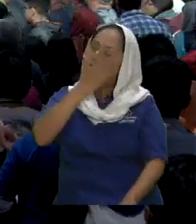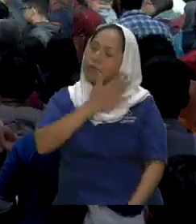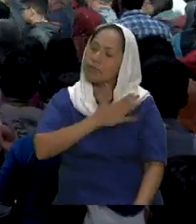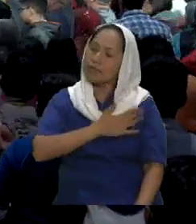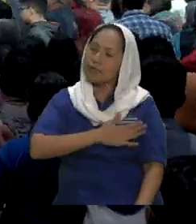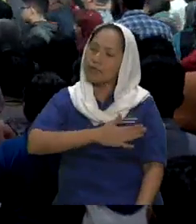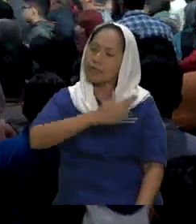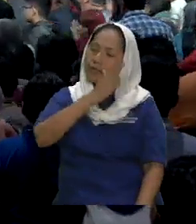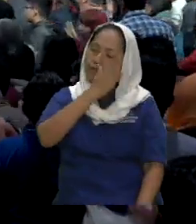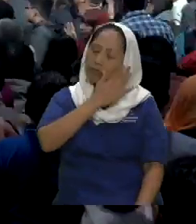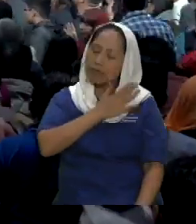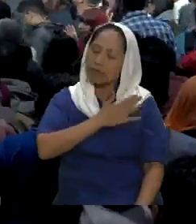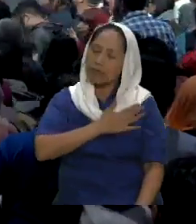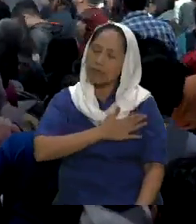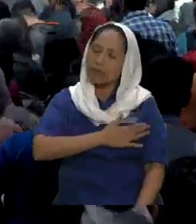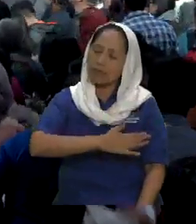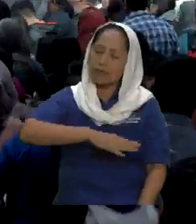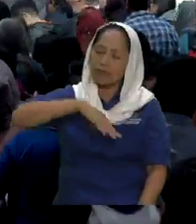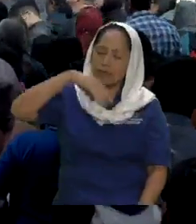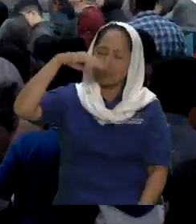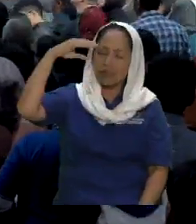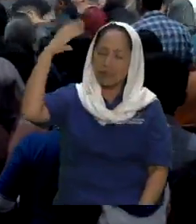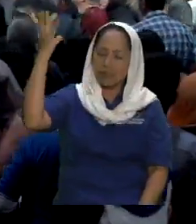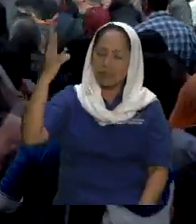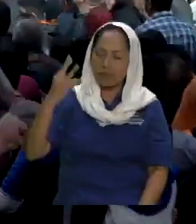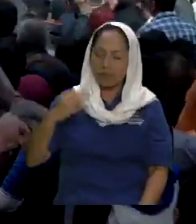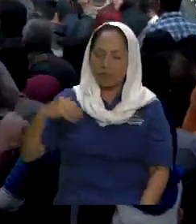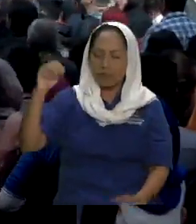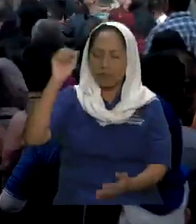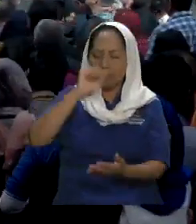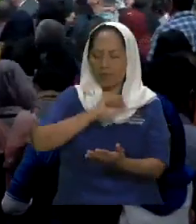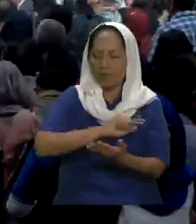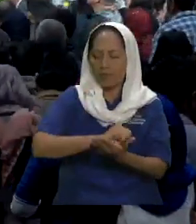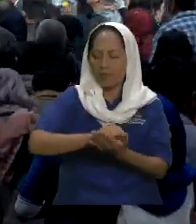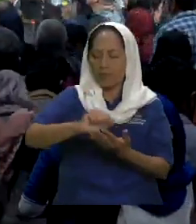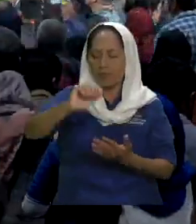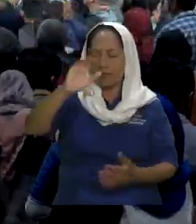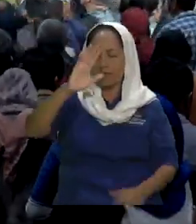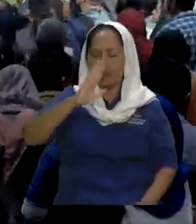y consolador tomando el control